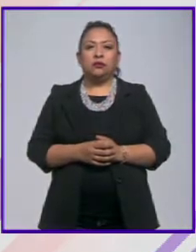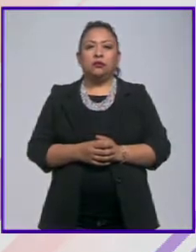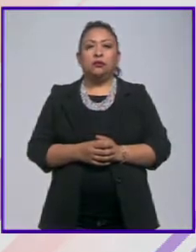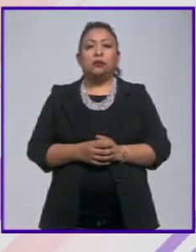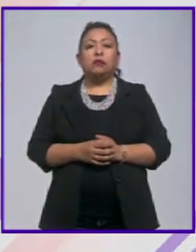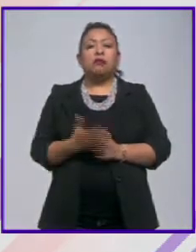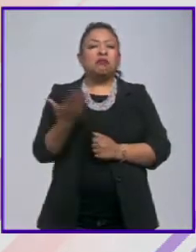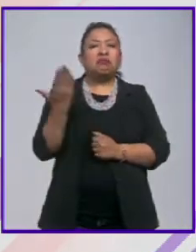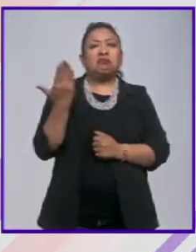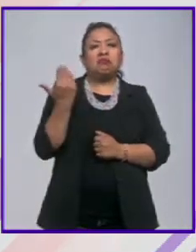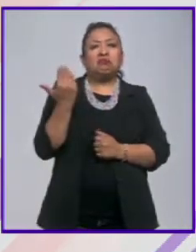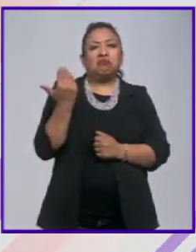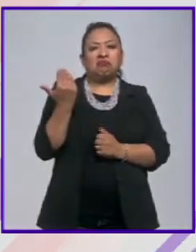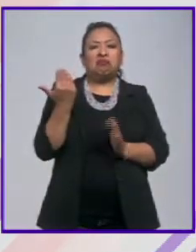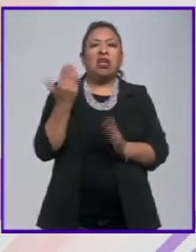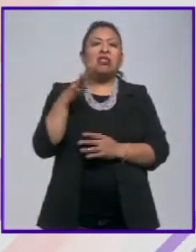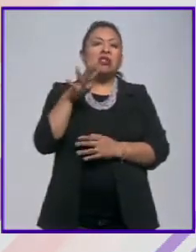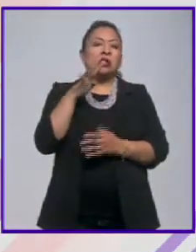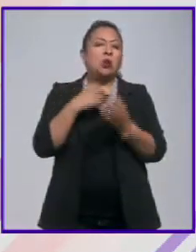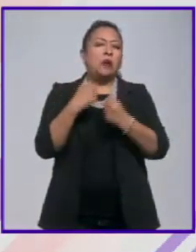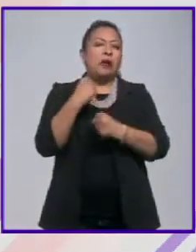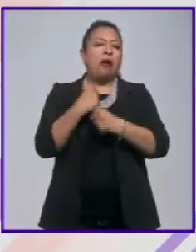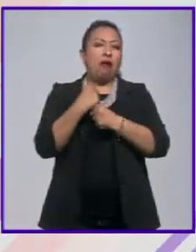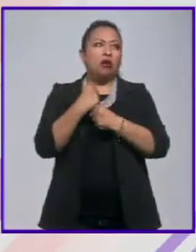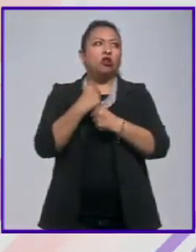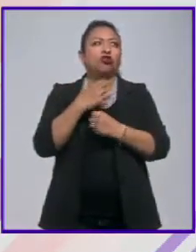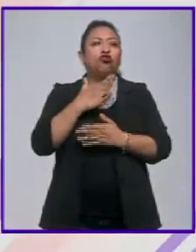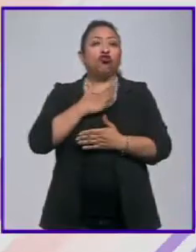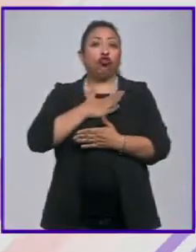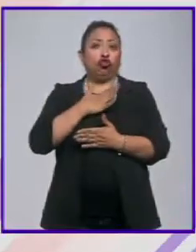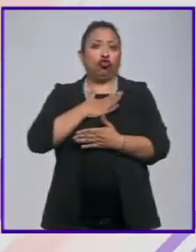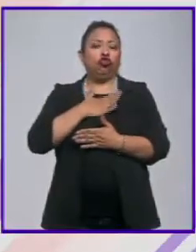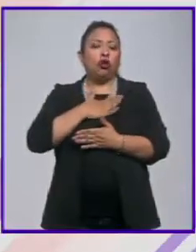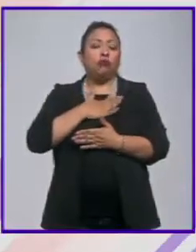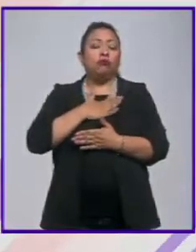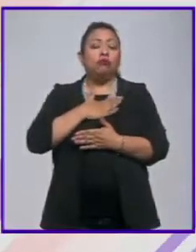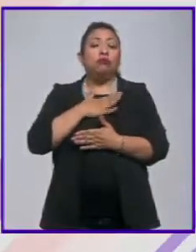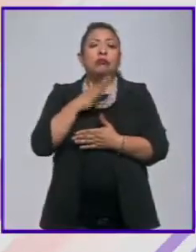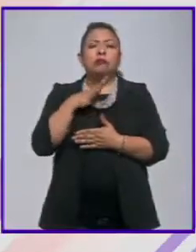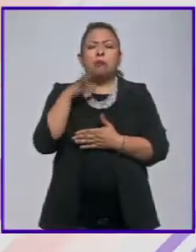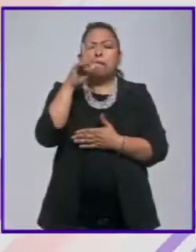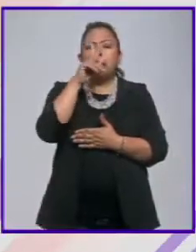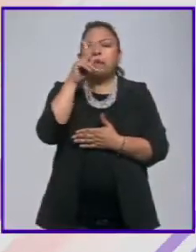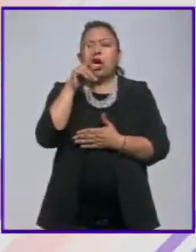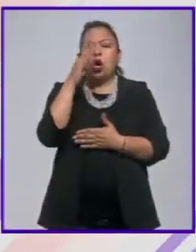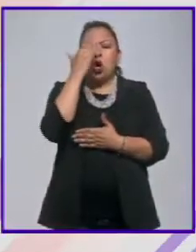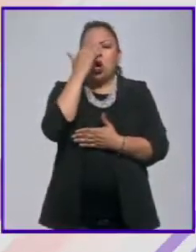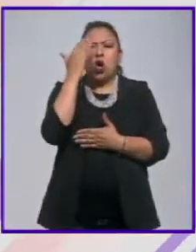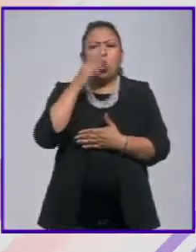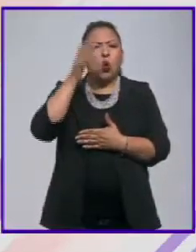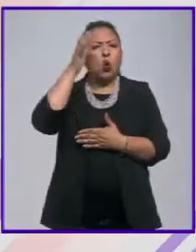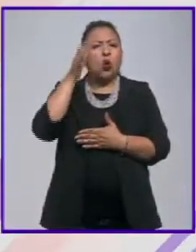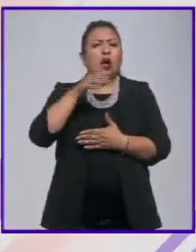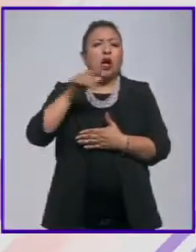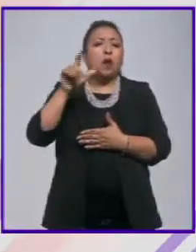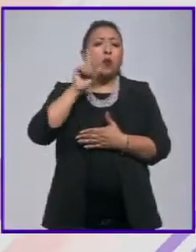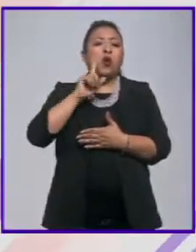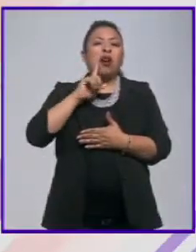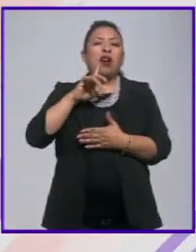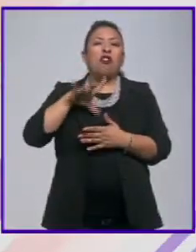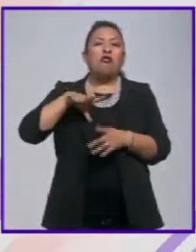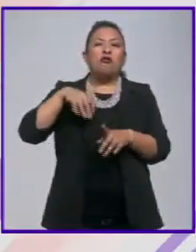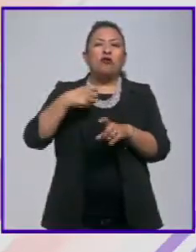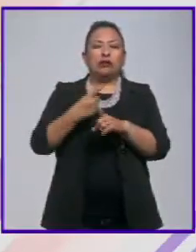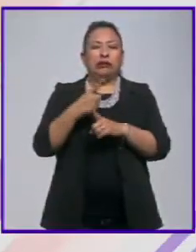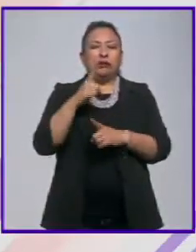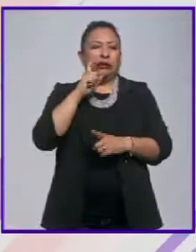Hace ya 19 años sufrí uno de los peores crímenes que pueda afrontar una mujer, que es la violencia sexual.